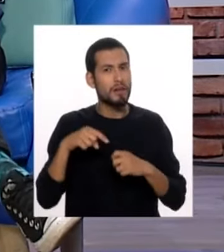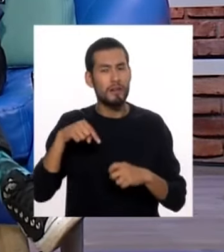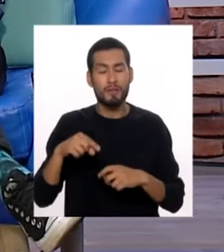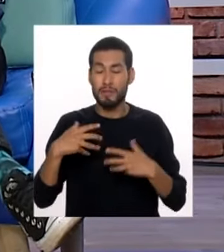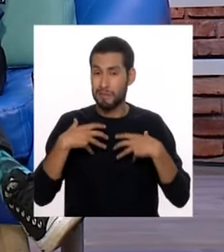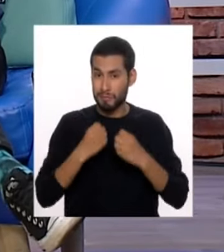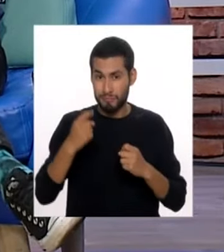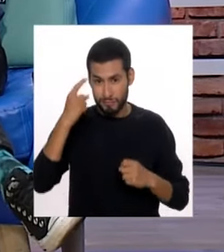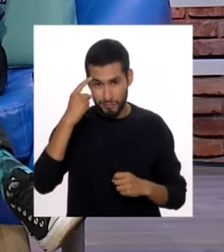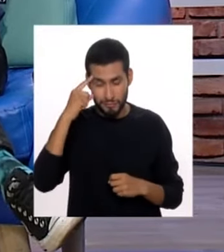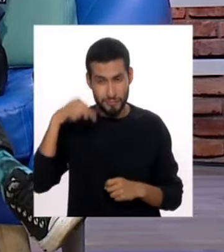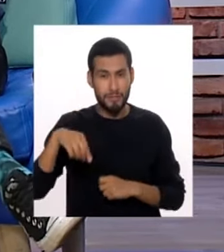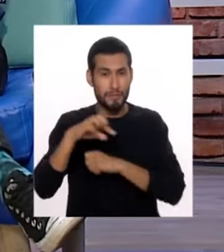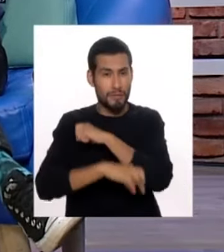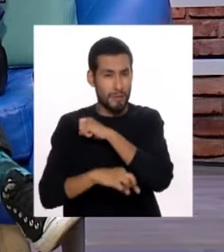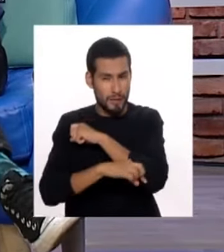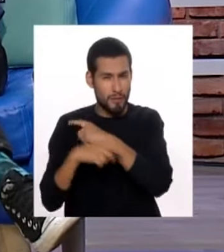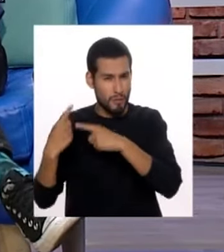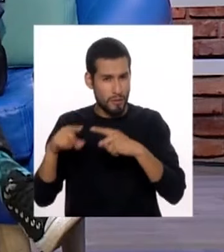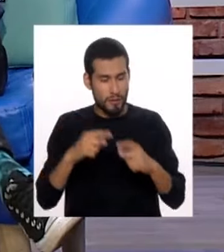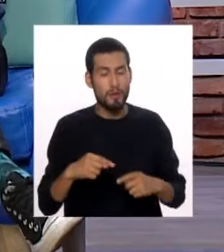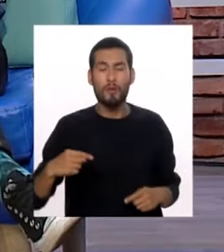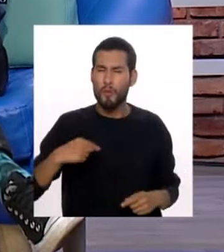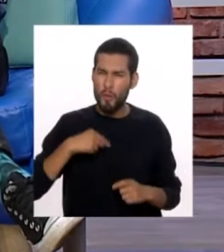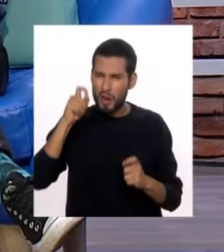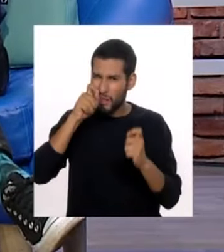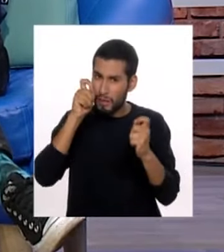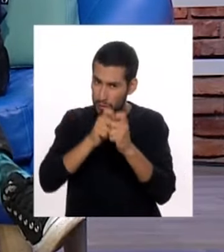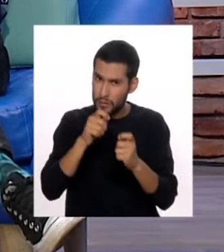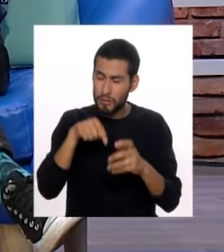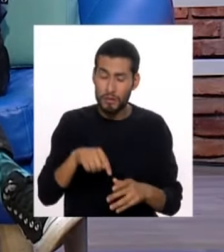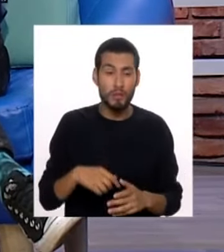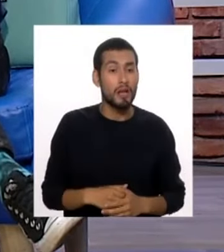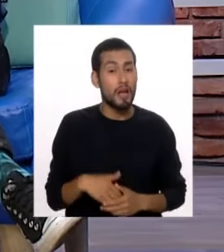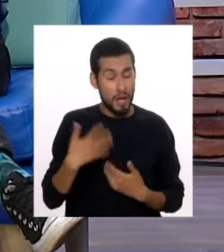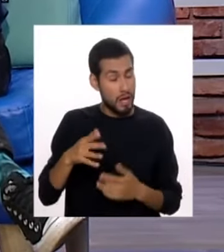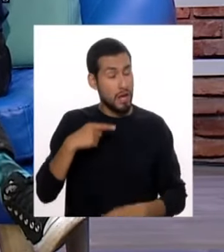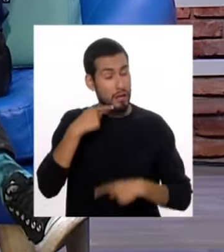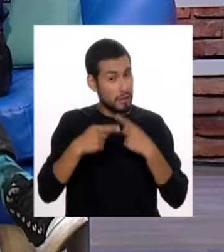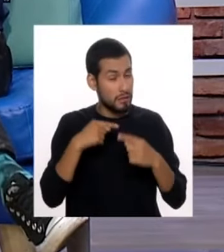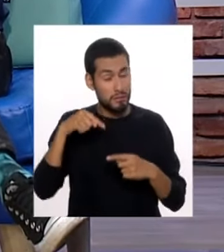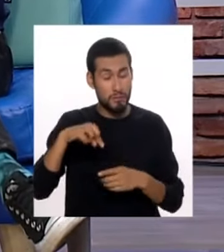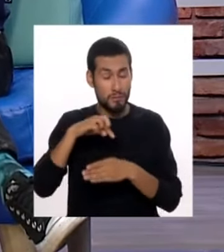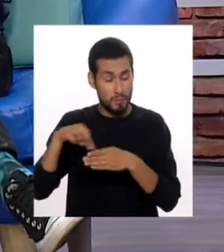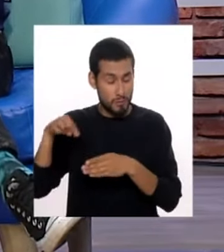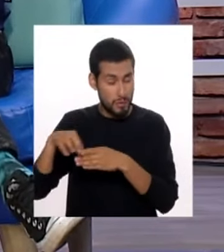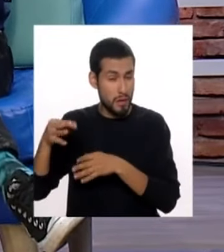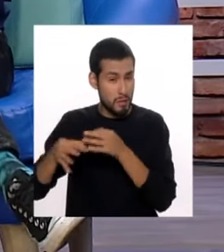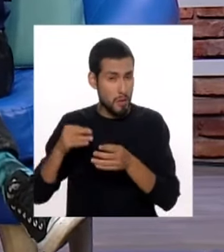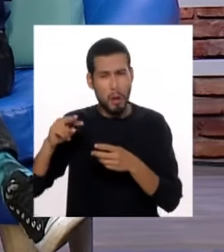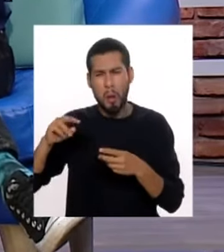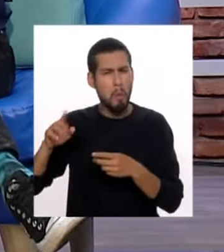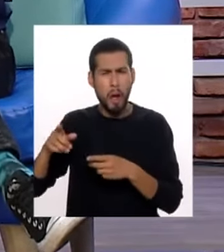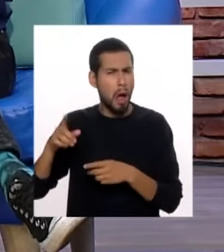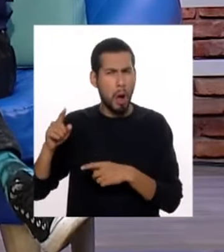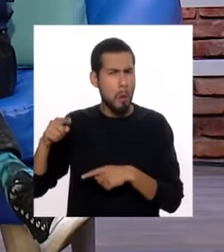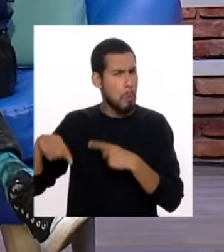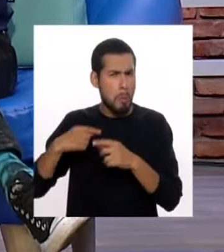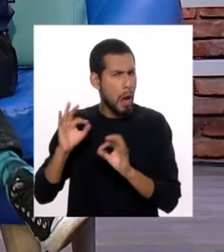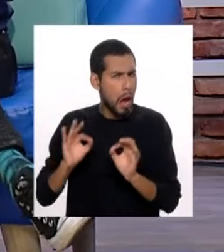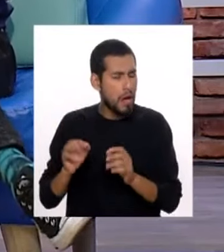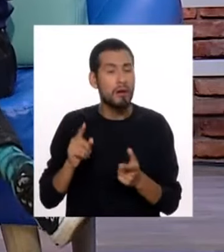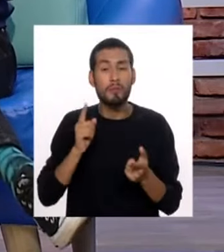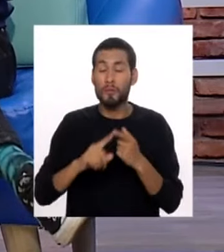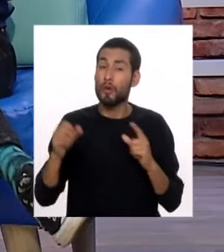tenemos de salud mental en nuestro país. Y voy a ser puntual con esto, aunque hemos tenido aquí profesionales que dicen lo contrario, pero